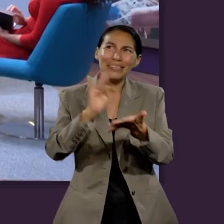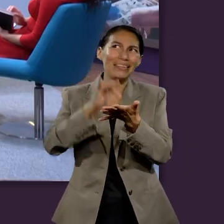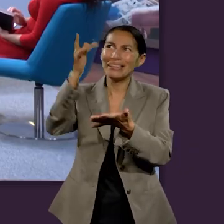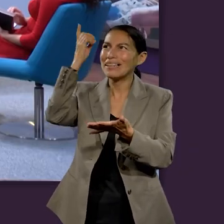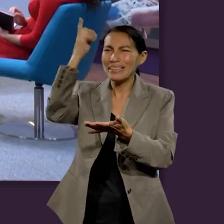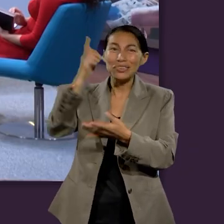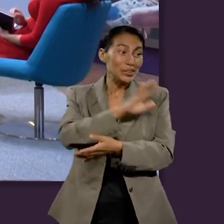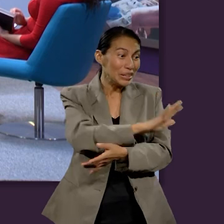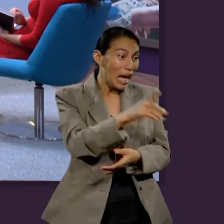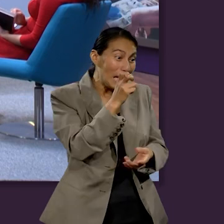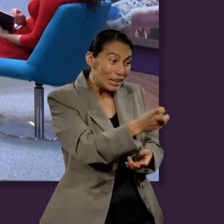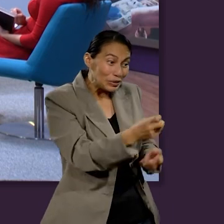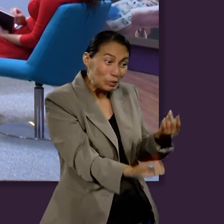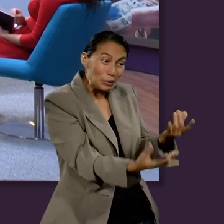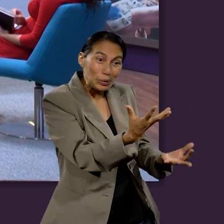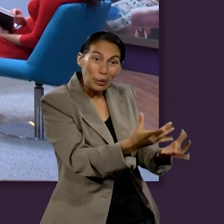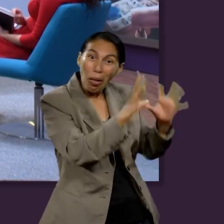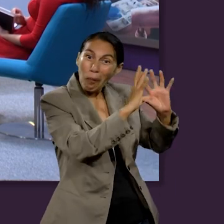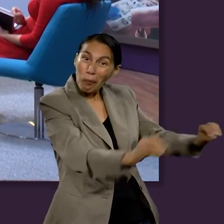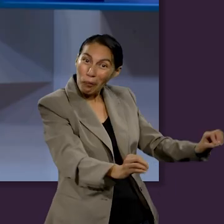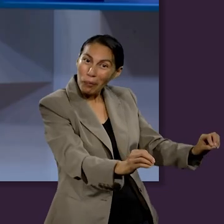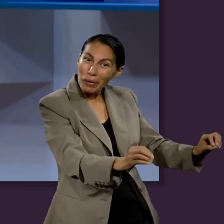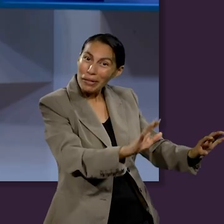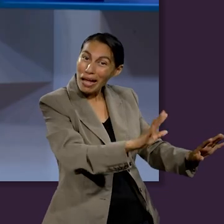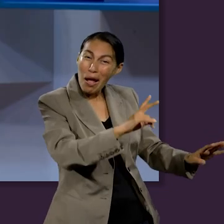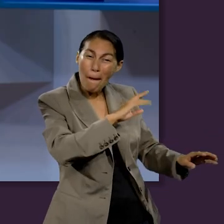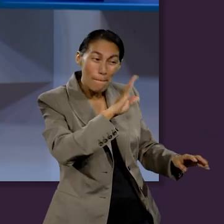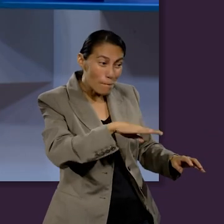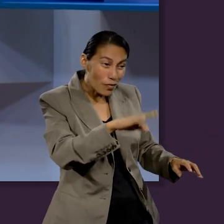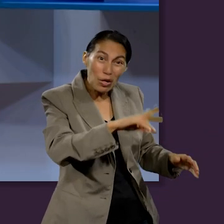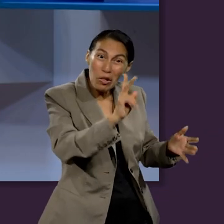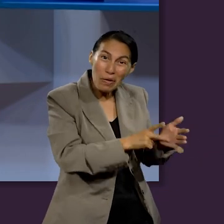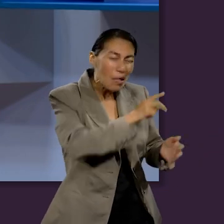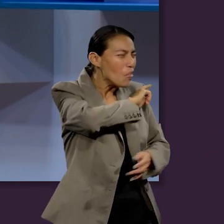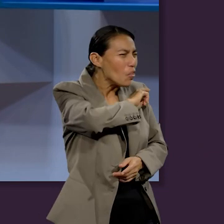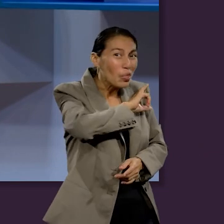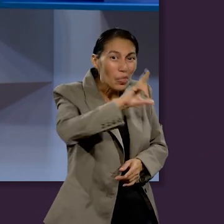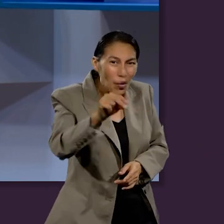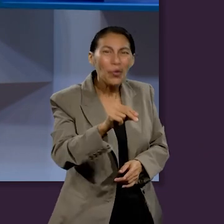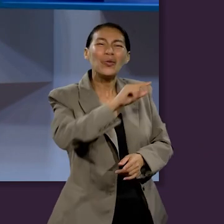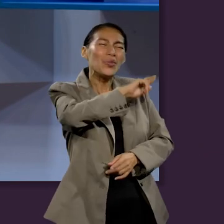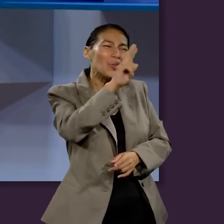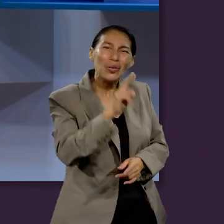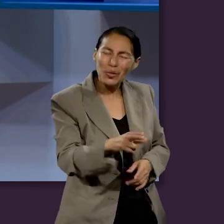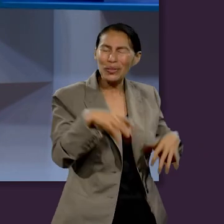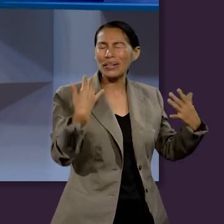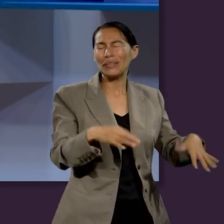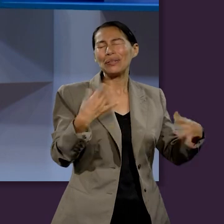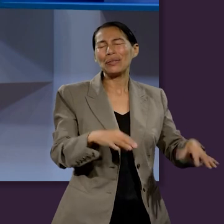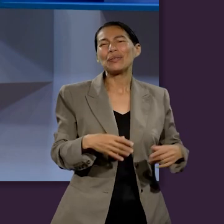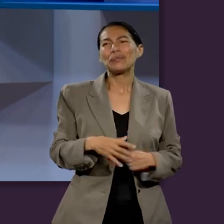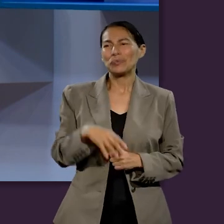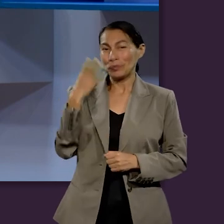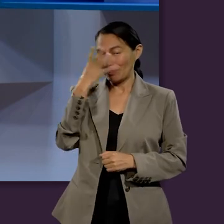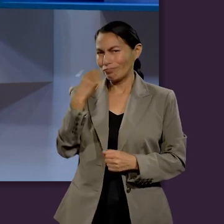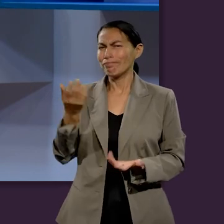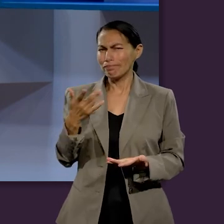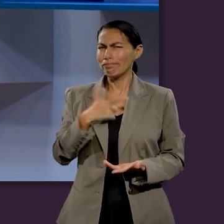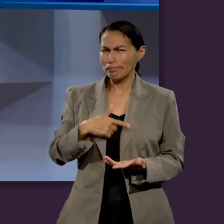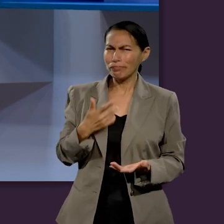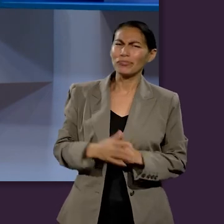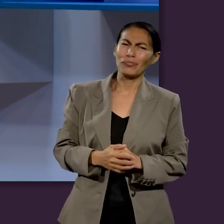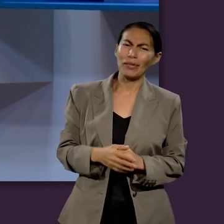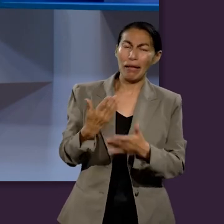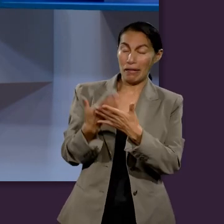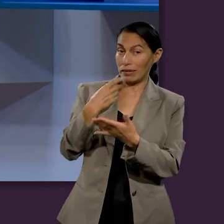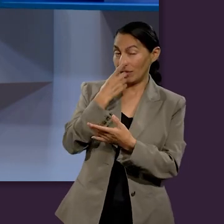momento. Muy bien, muchas gracias. Ahora, reflexionando un poco sobre la idea que presentamos al inicio